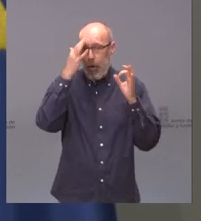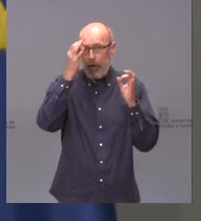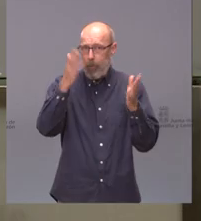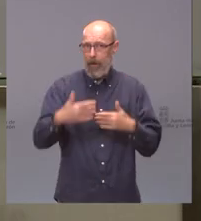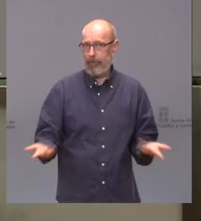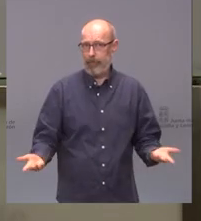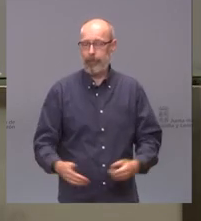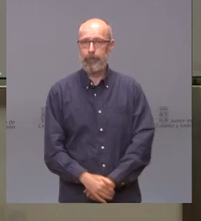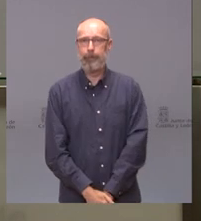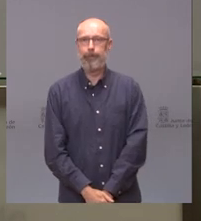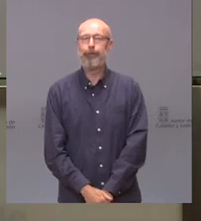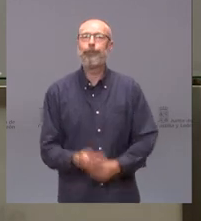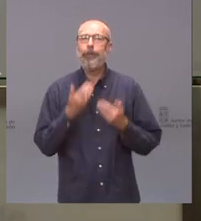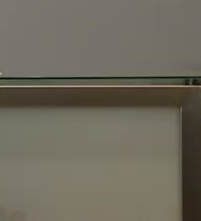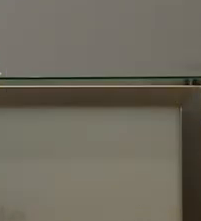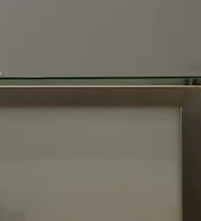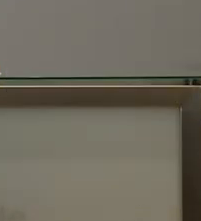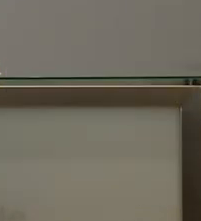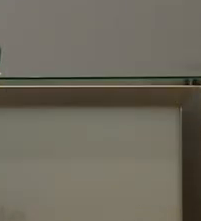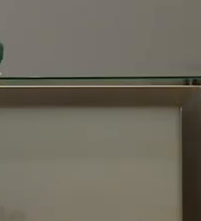muchas gracias a todos aquí terminamos